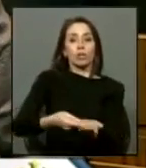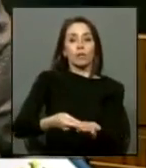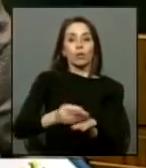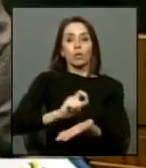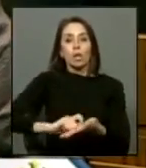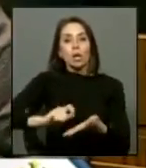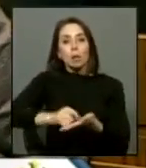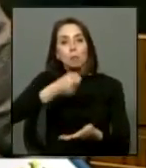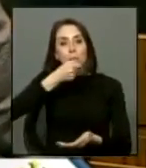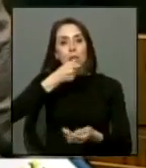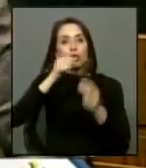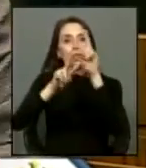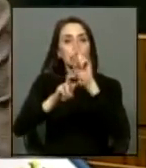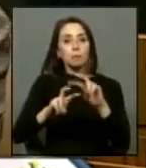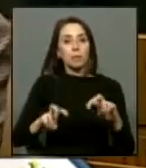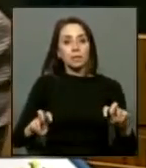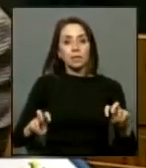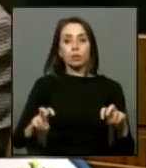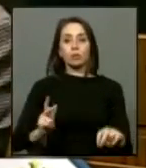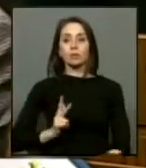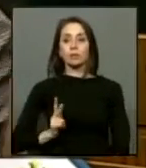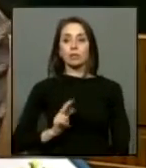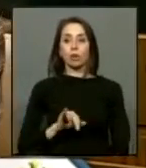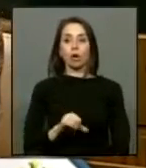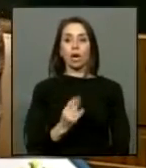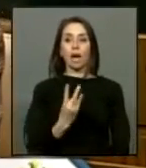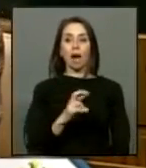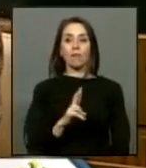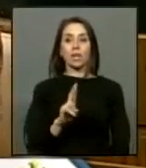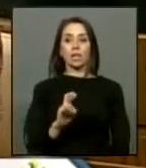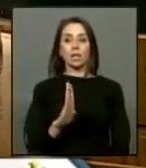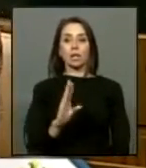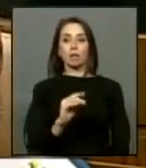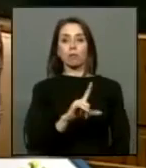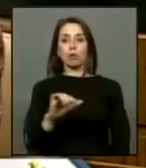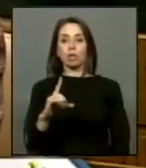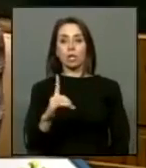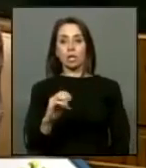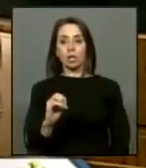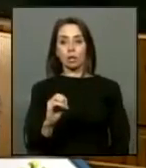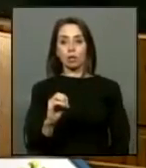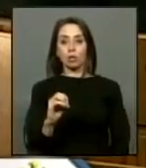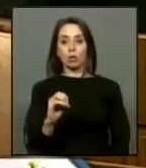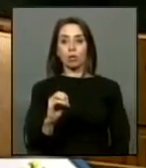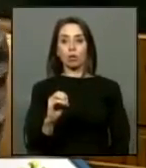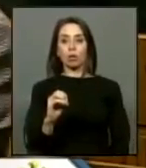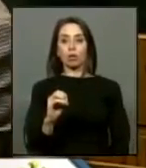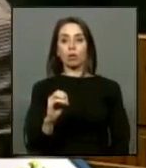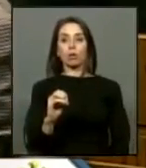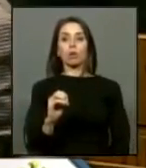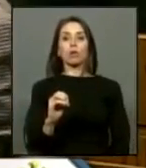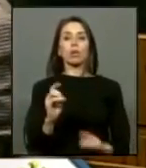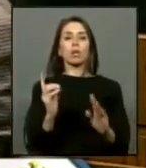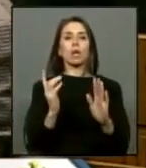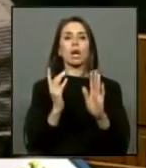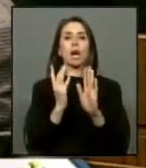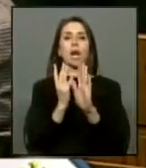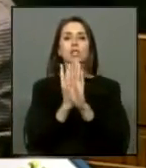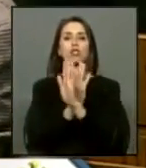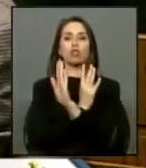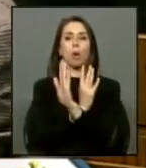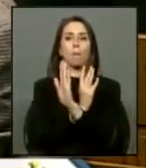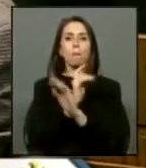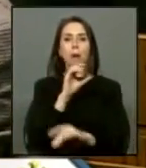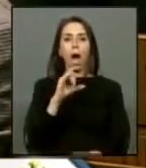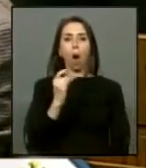periodista investigador hace como es Javier Rebolledo a la sombra de los cuervos a la